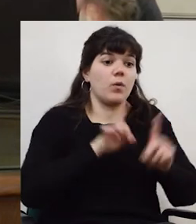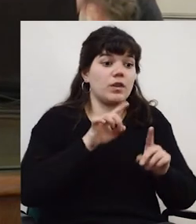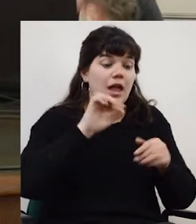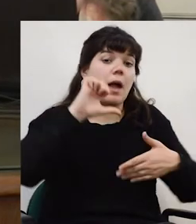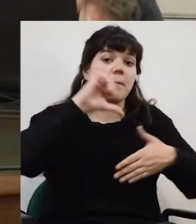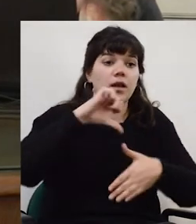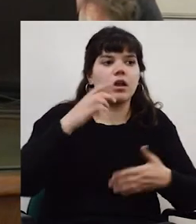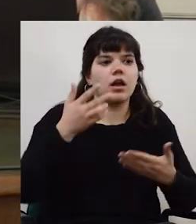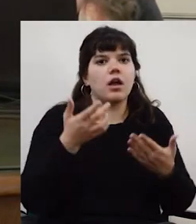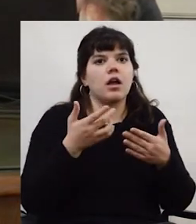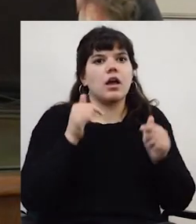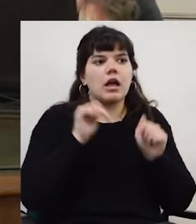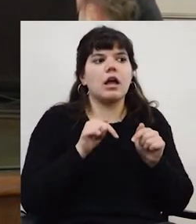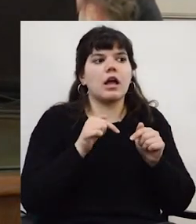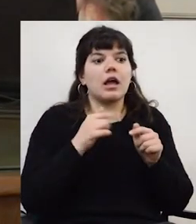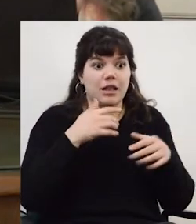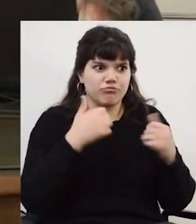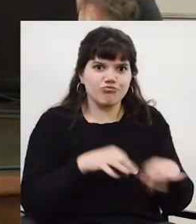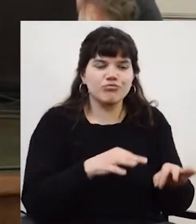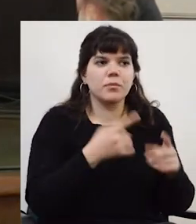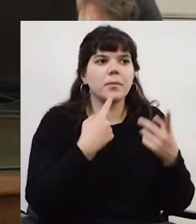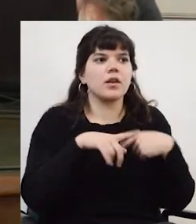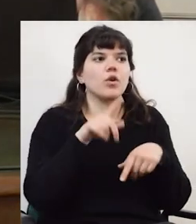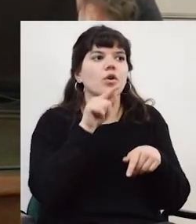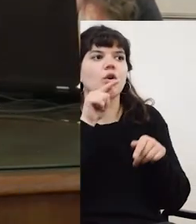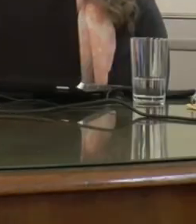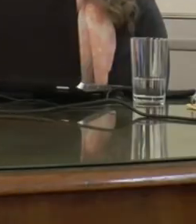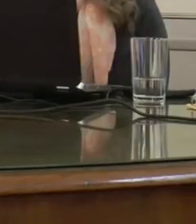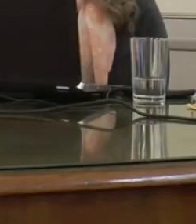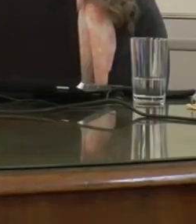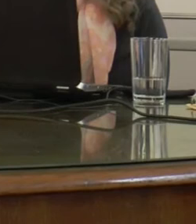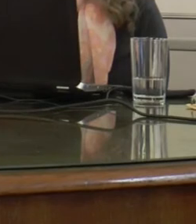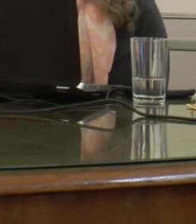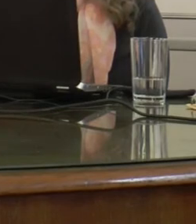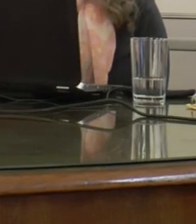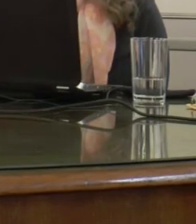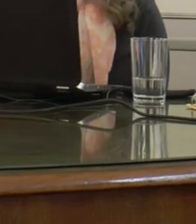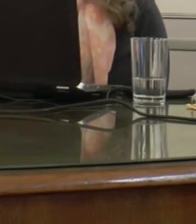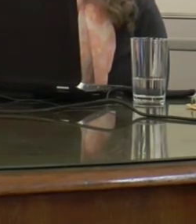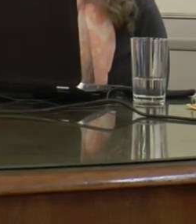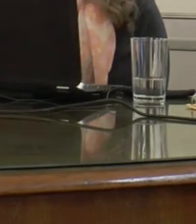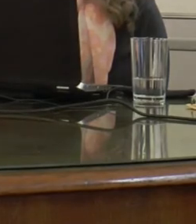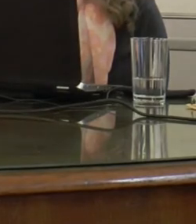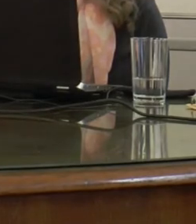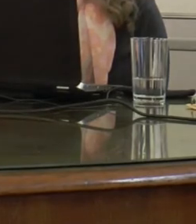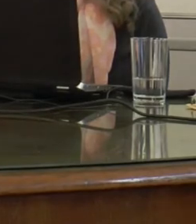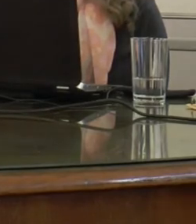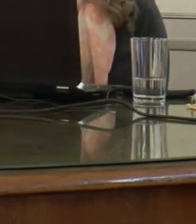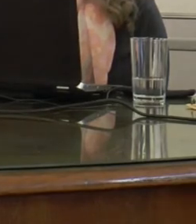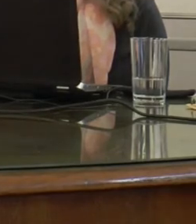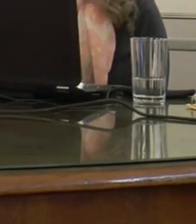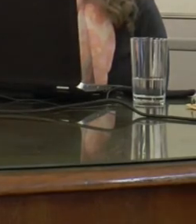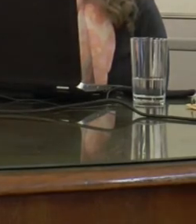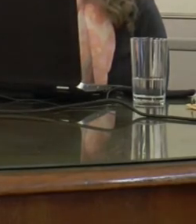América del Sur están, pero lamentablemente las universidades mejores de la red, de la asociación,